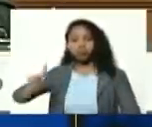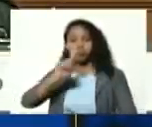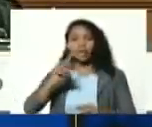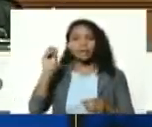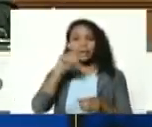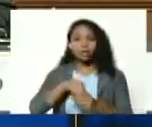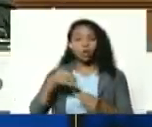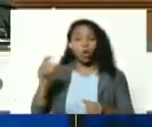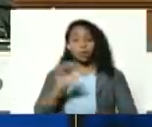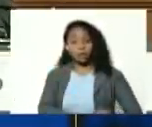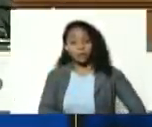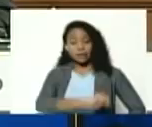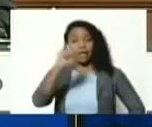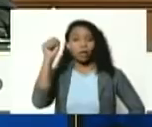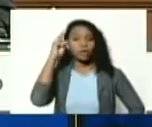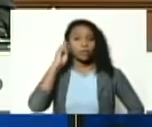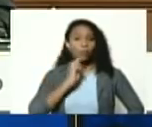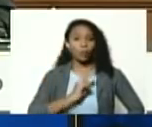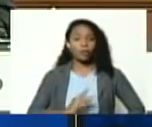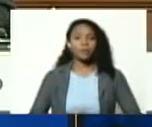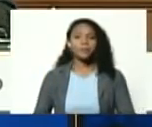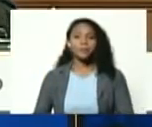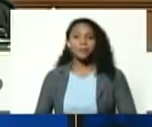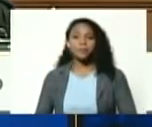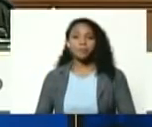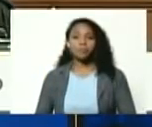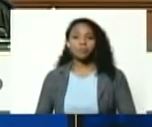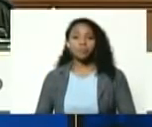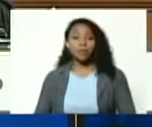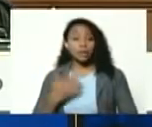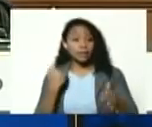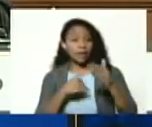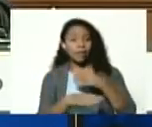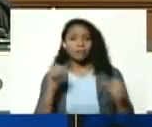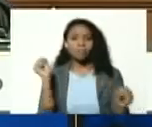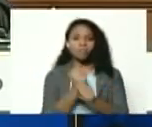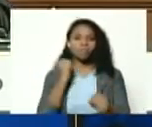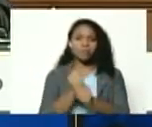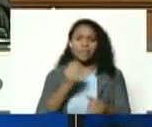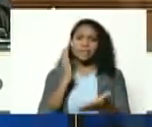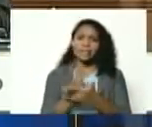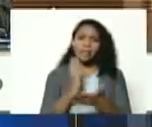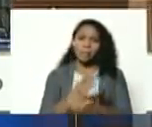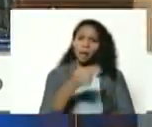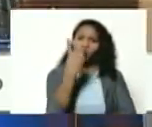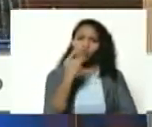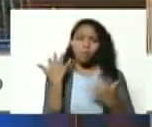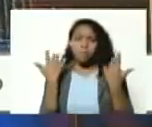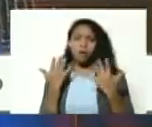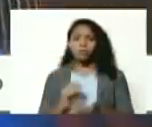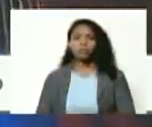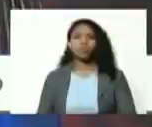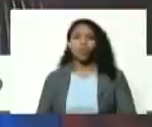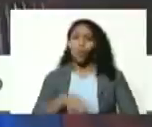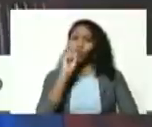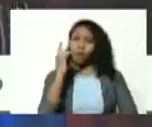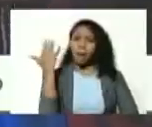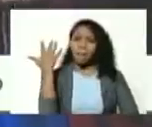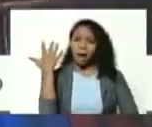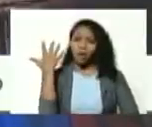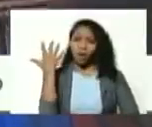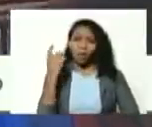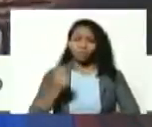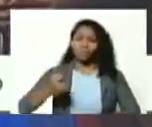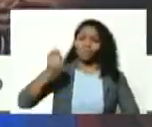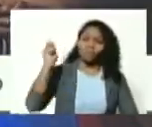libertador Simón Bolívar que iba trabajando siempre con las dos manos con una mano llevaba las